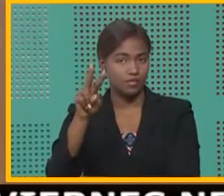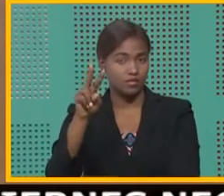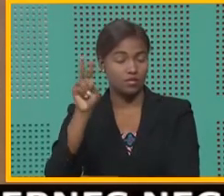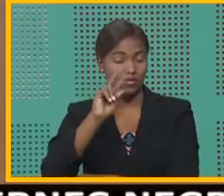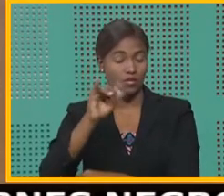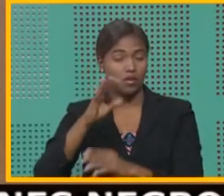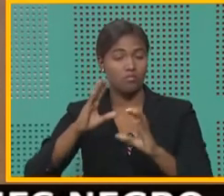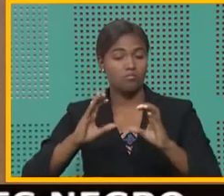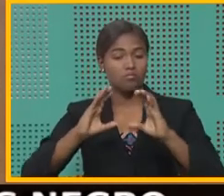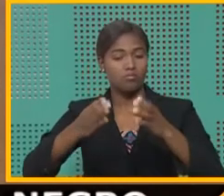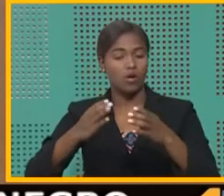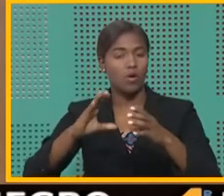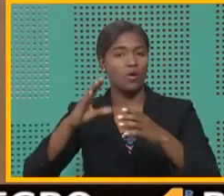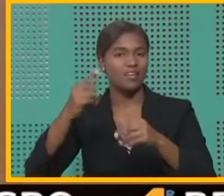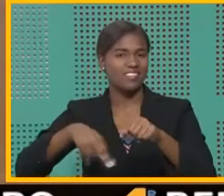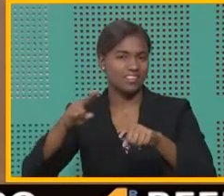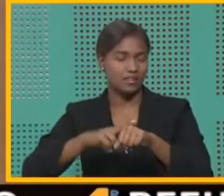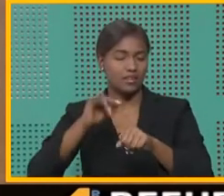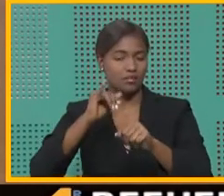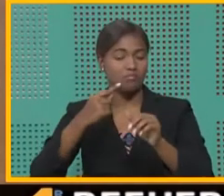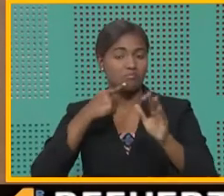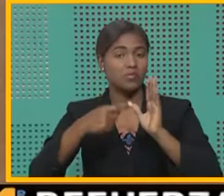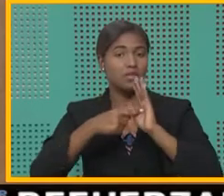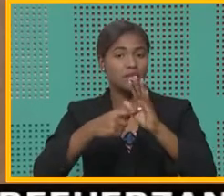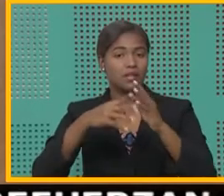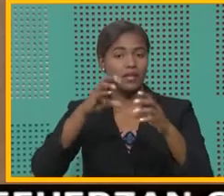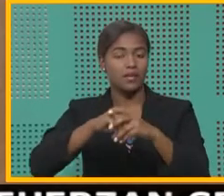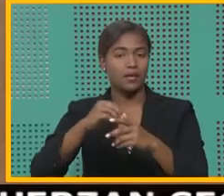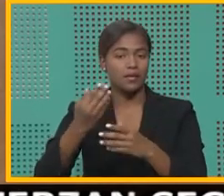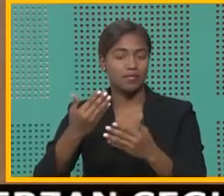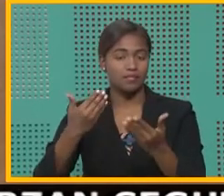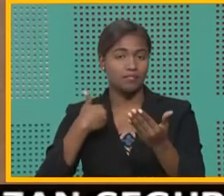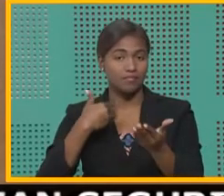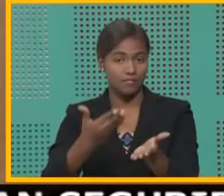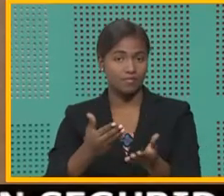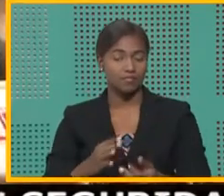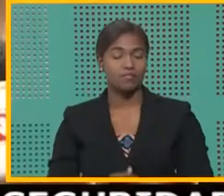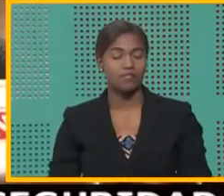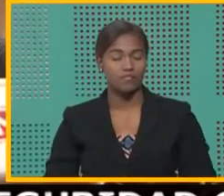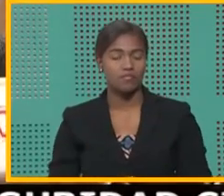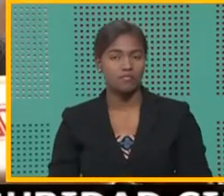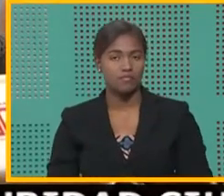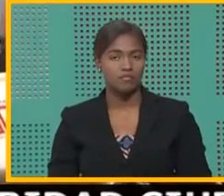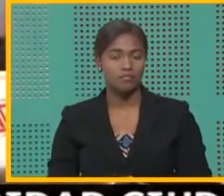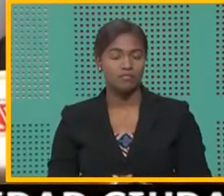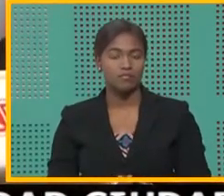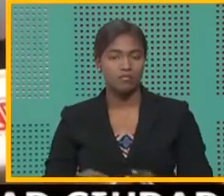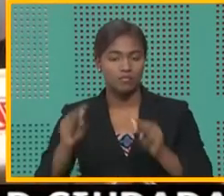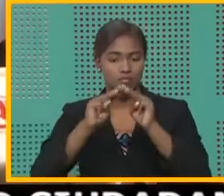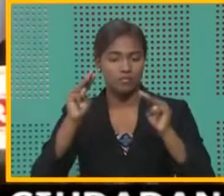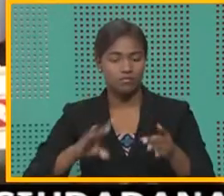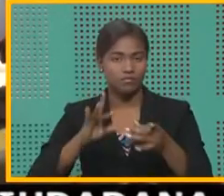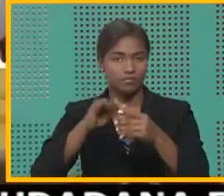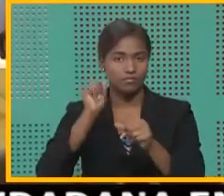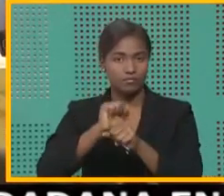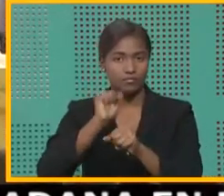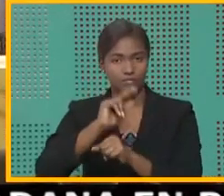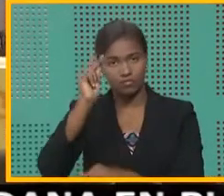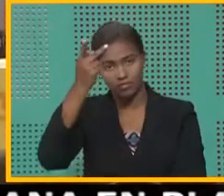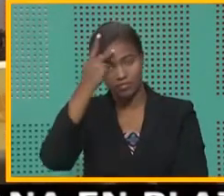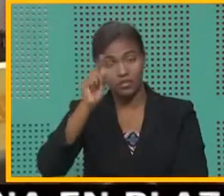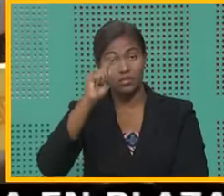al Congreso Nacional. Esto al referirse al llamado peaje sombra. El Ministerio de Obras Públicas solamente está